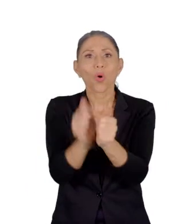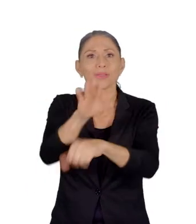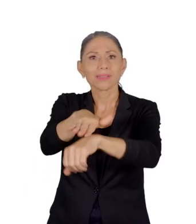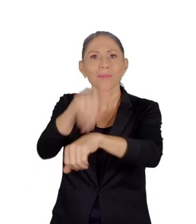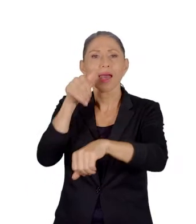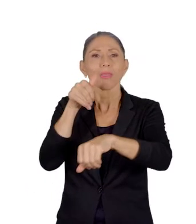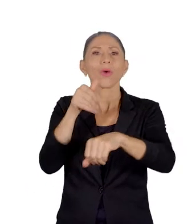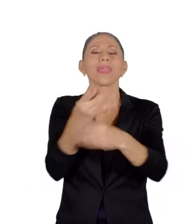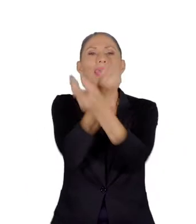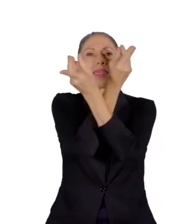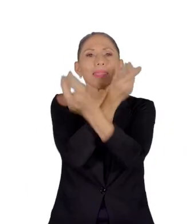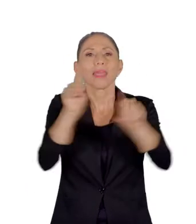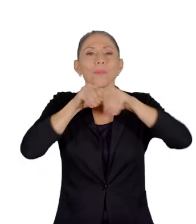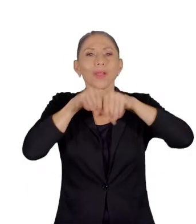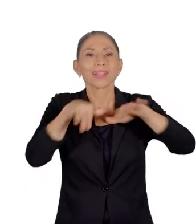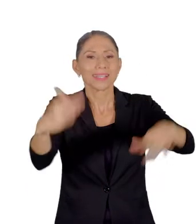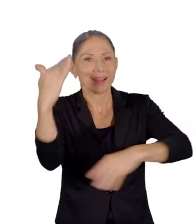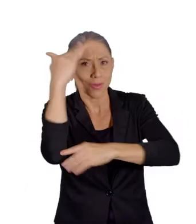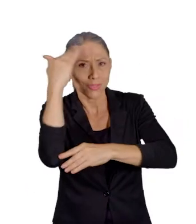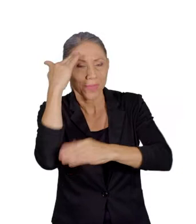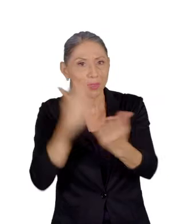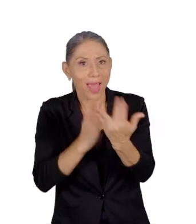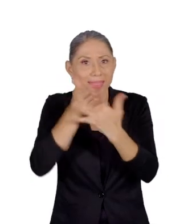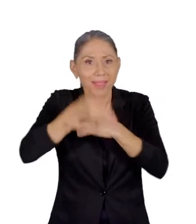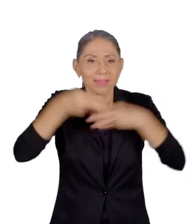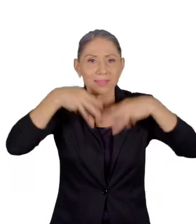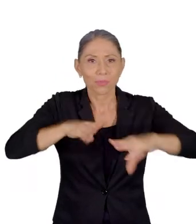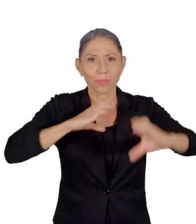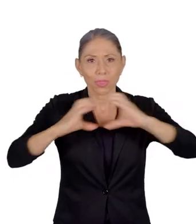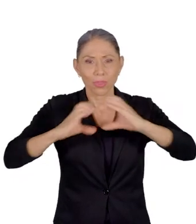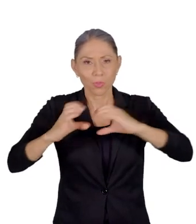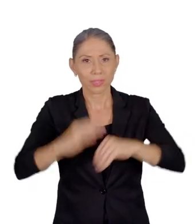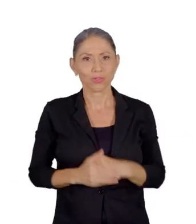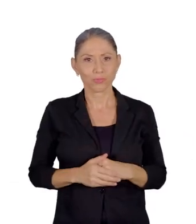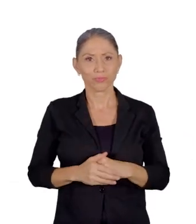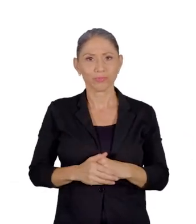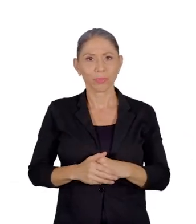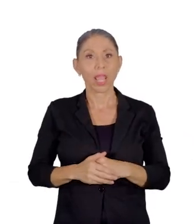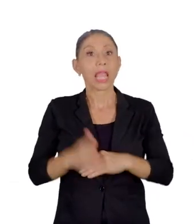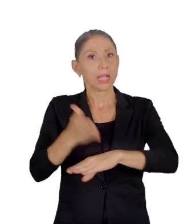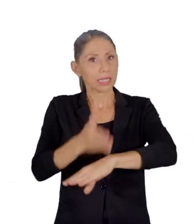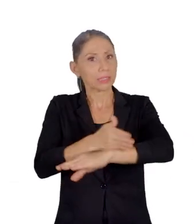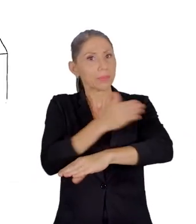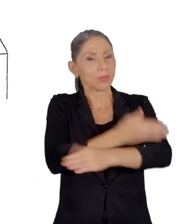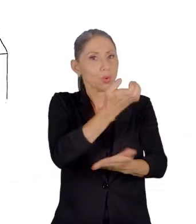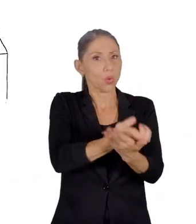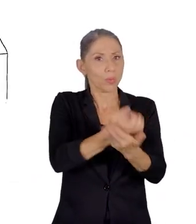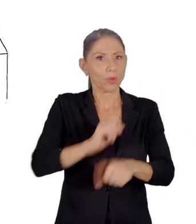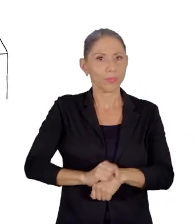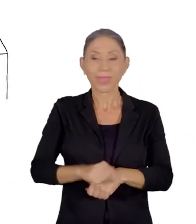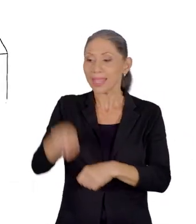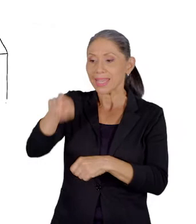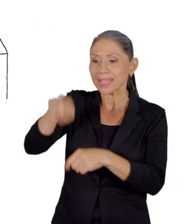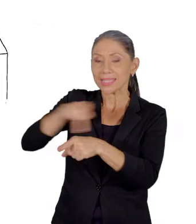democratizar el conocimiento a través de los medios de comunicación. El crecimiento económico y la necesidad de